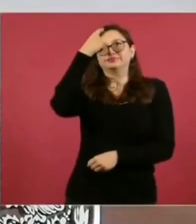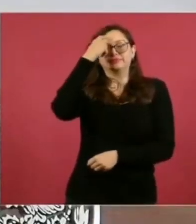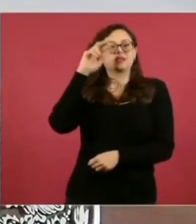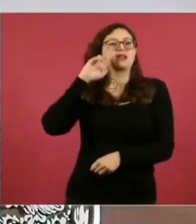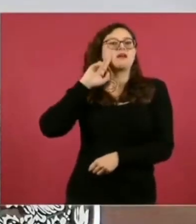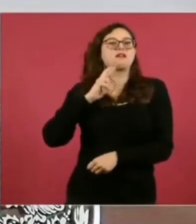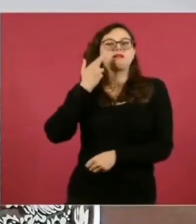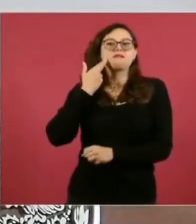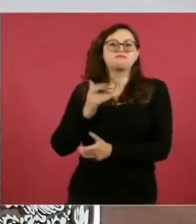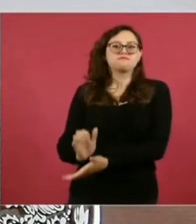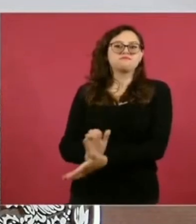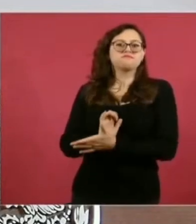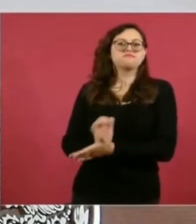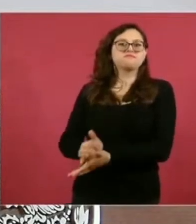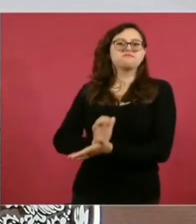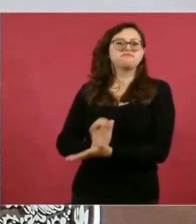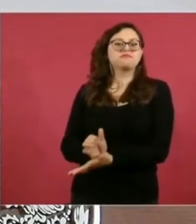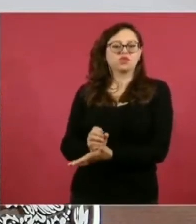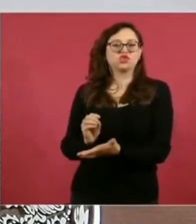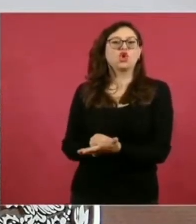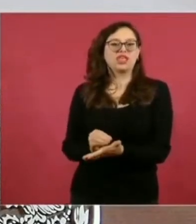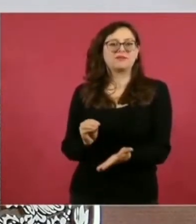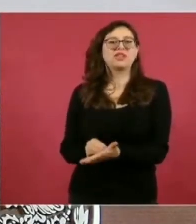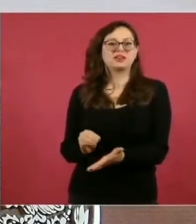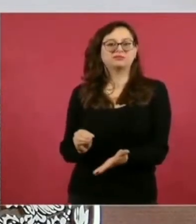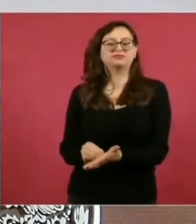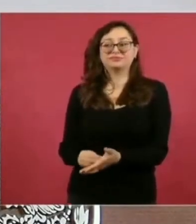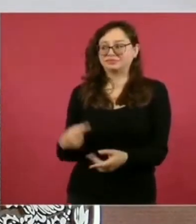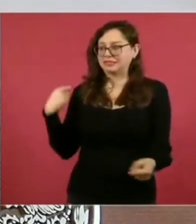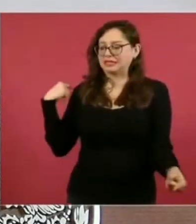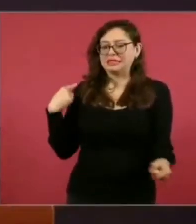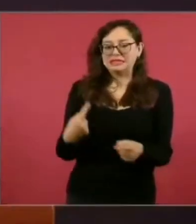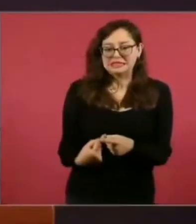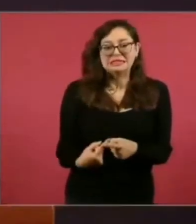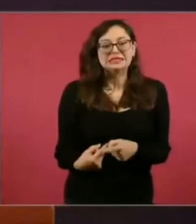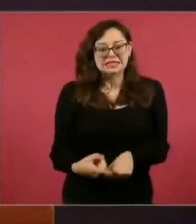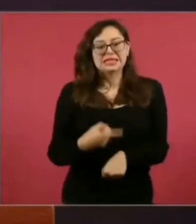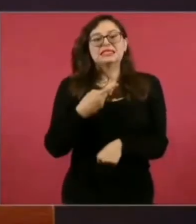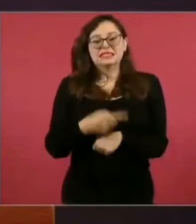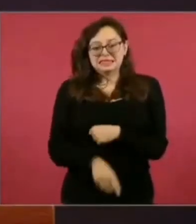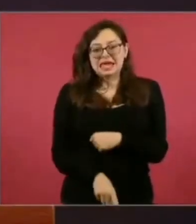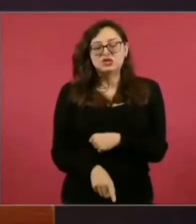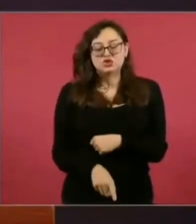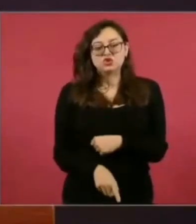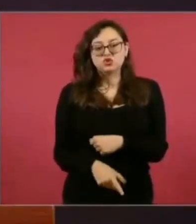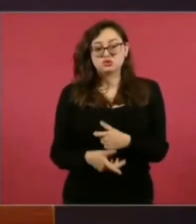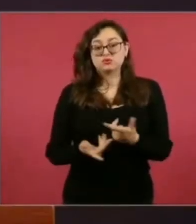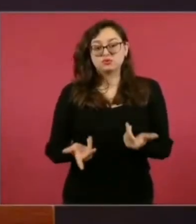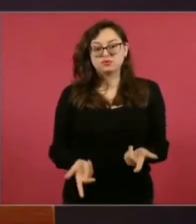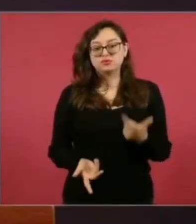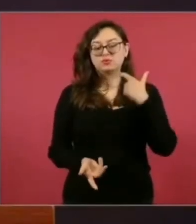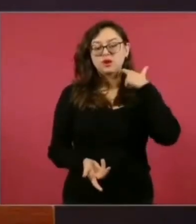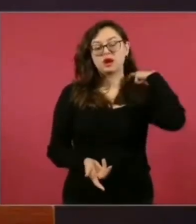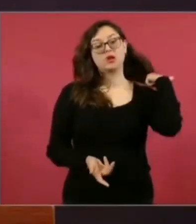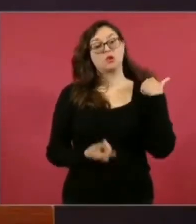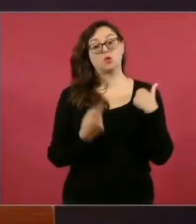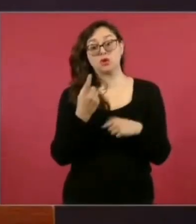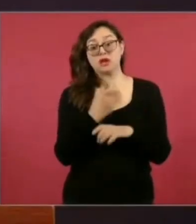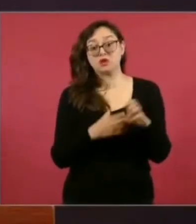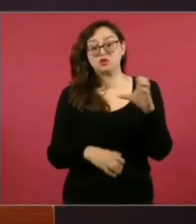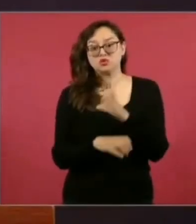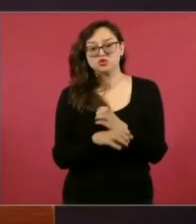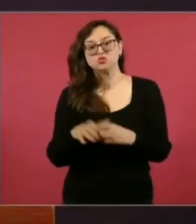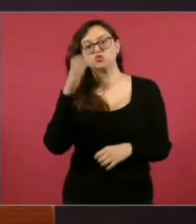a la humanidad. Yo creo que el ejemplo más… hay uno interno y uno externo, más cruel de